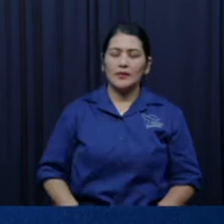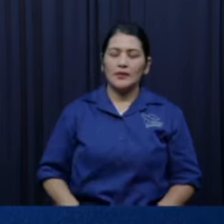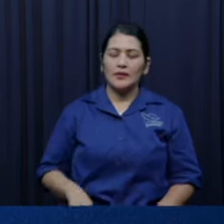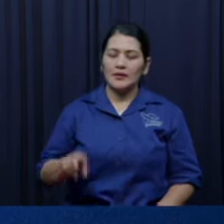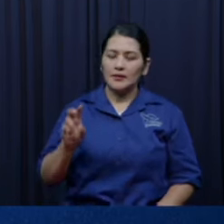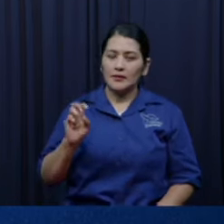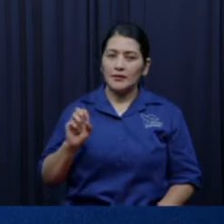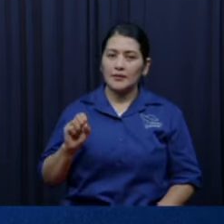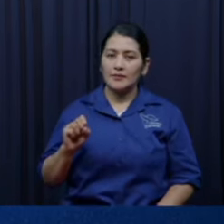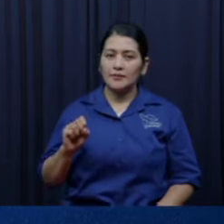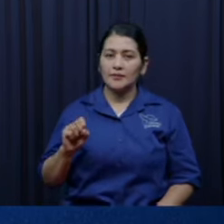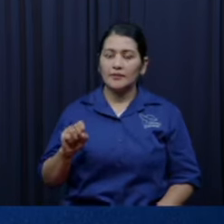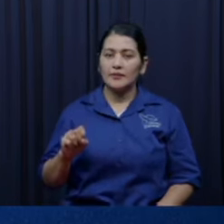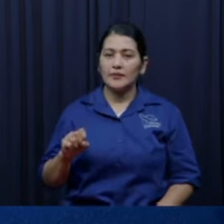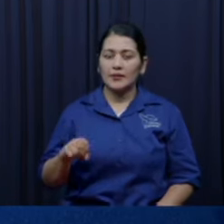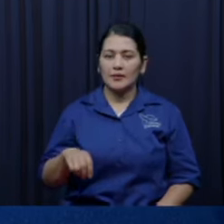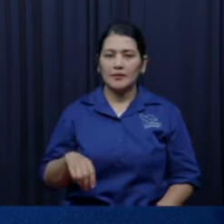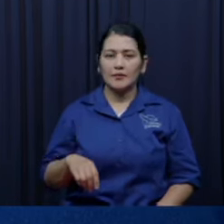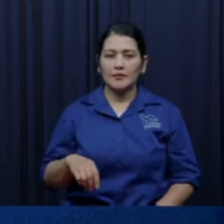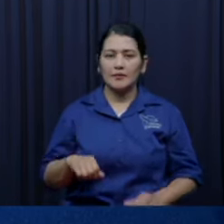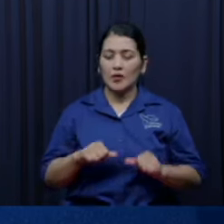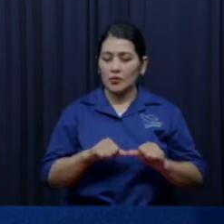ok sigamos diversión